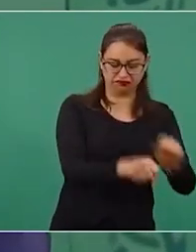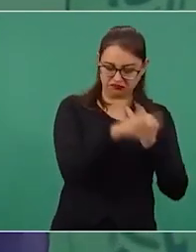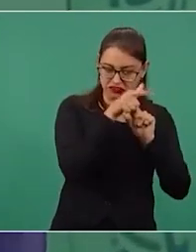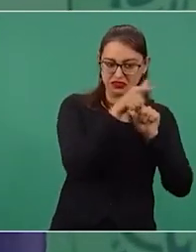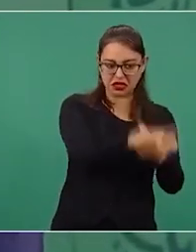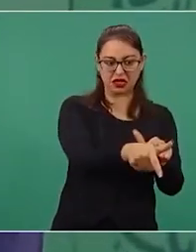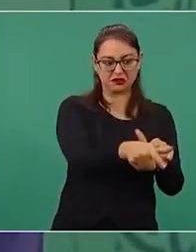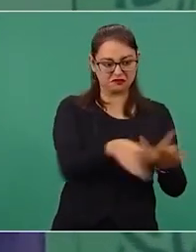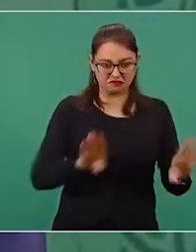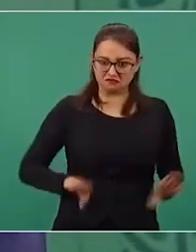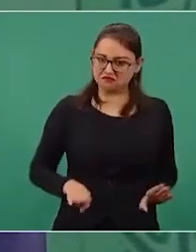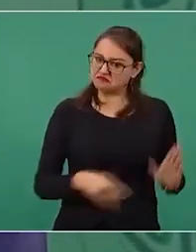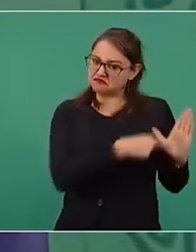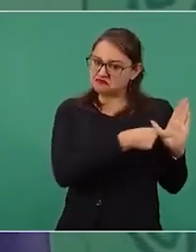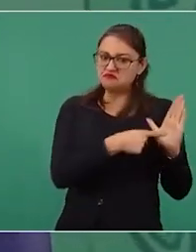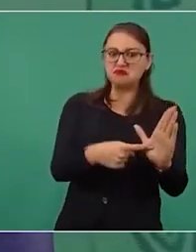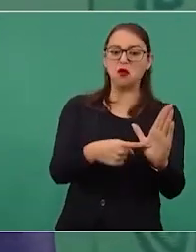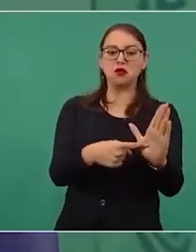Demostraron lo que son.